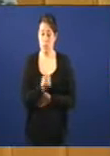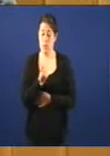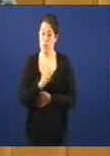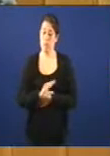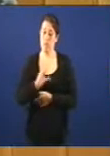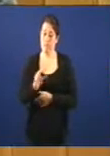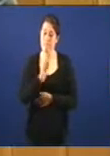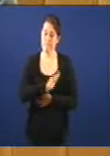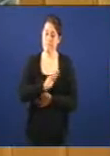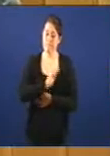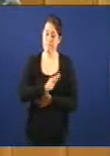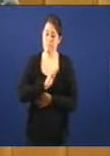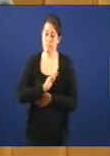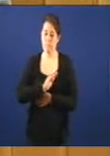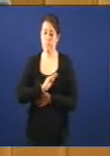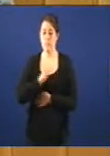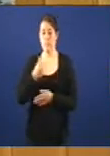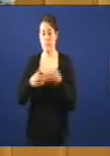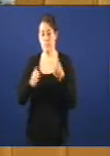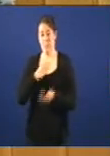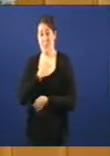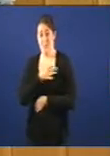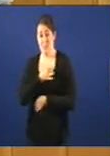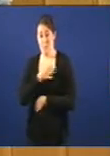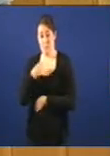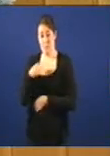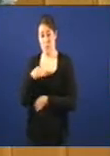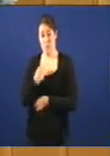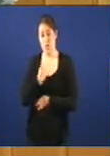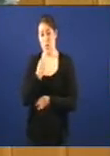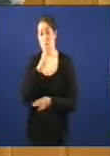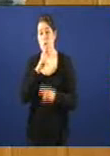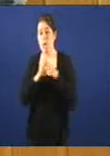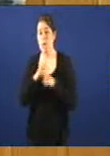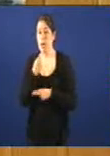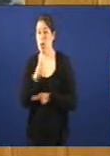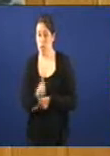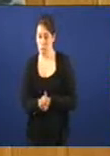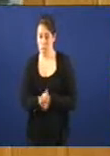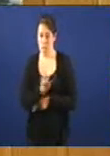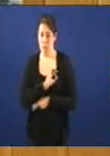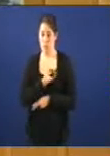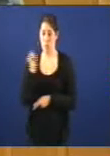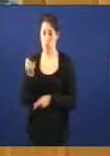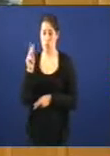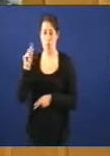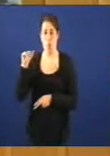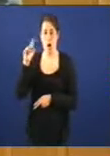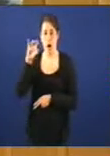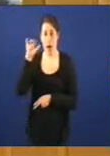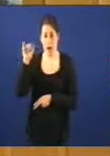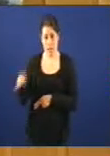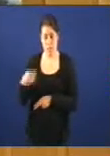sindicalistas por ese día non terse identificado ás portas da fábrica. O señor Juárez sanciona ás